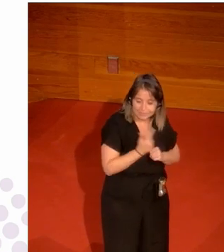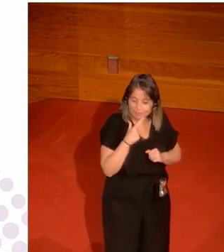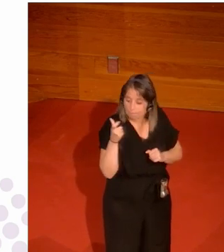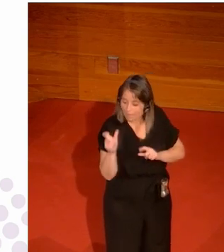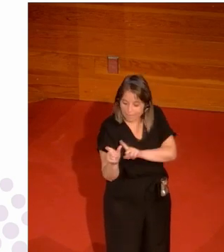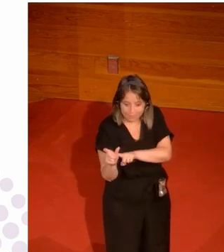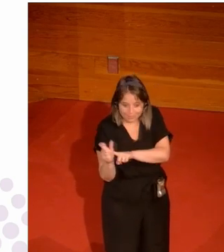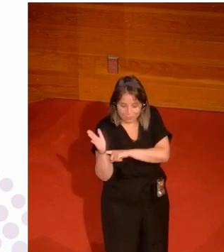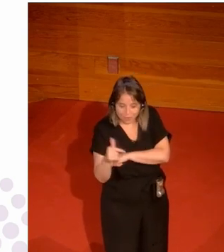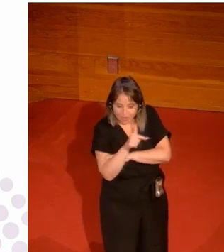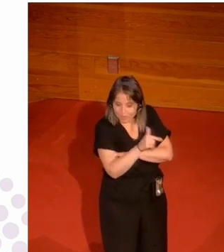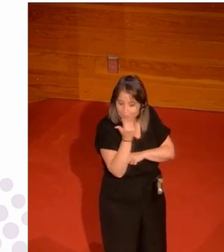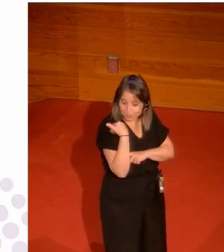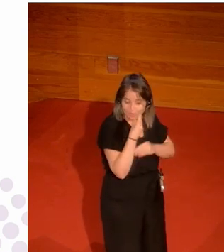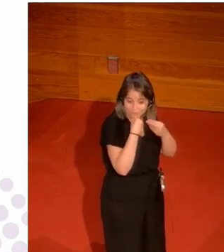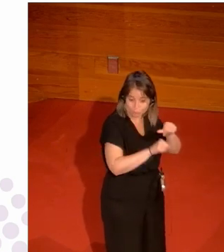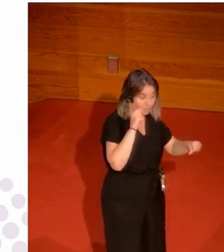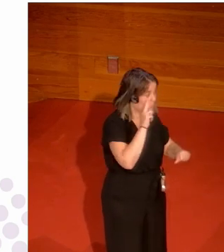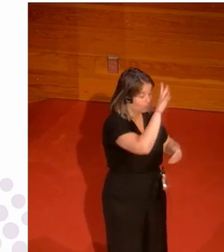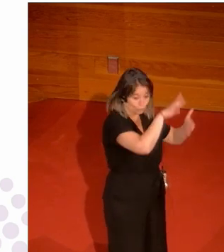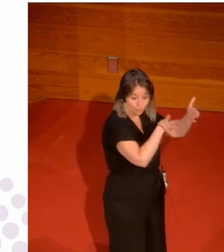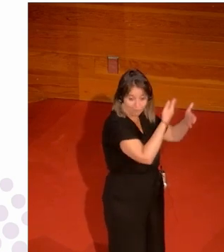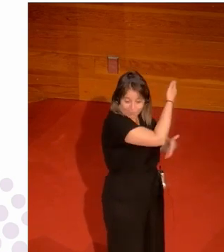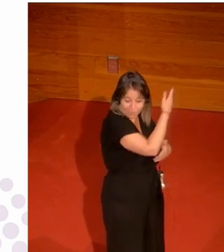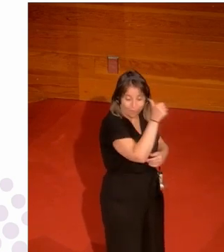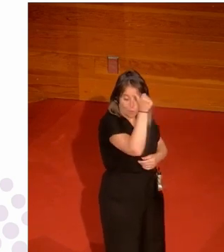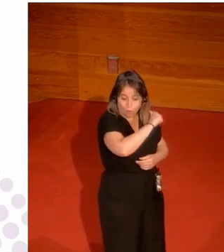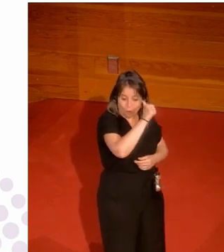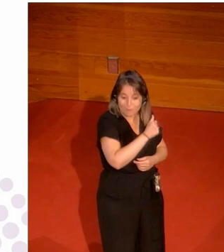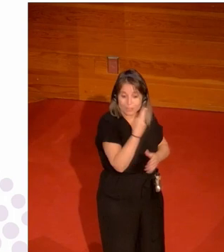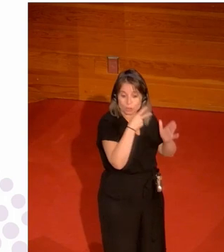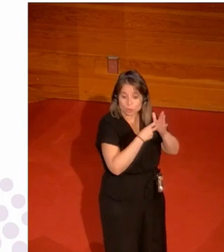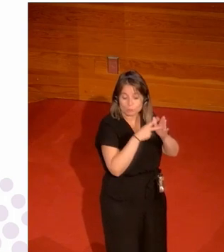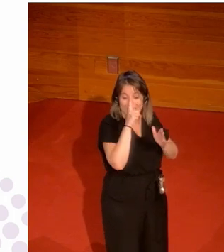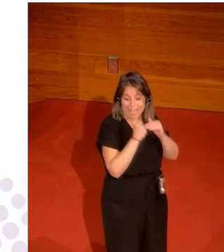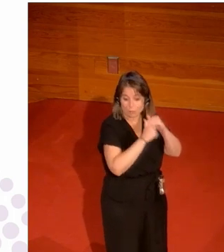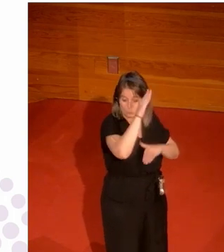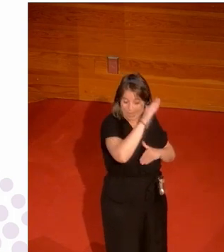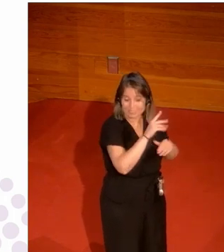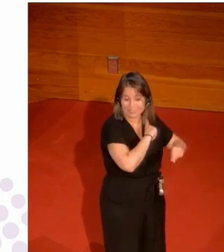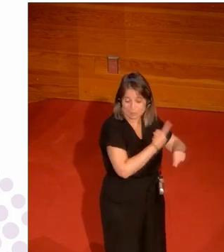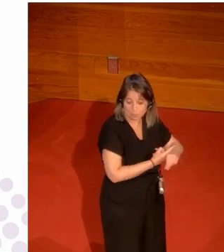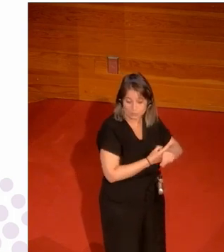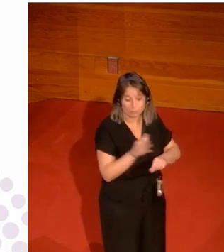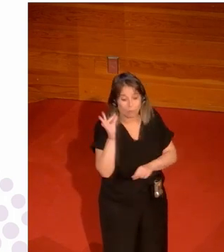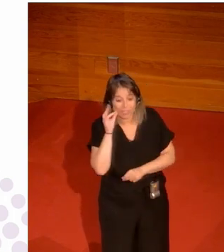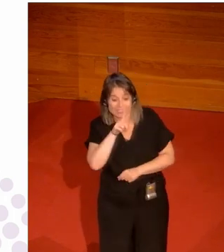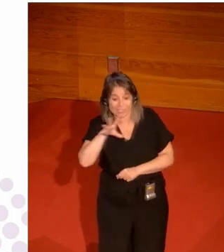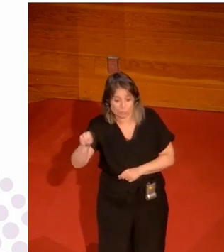porque históricamente ya hemos visto las cifras si es que los hombres llevan dos mil y pico años haciendo deporte y las mujeres ciento cincuenta entonces